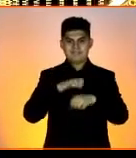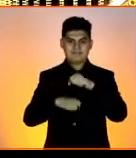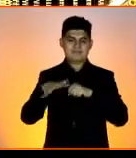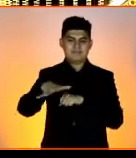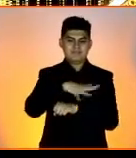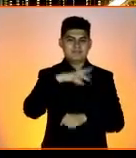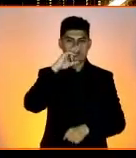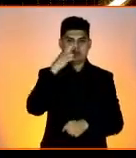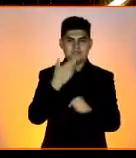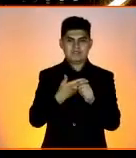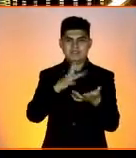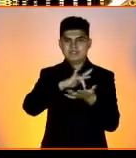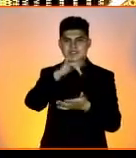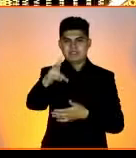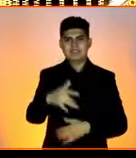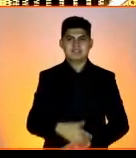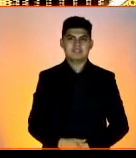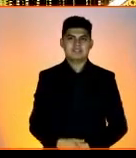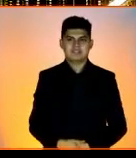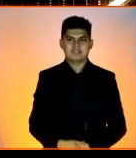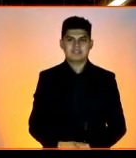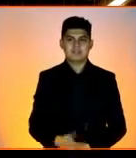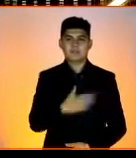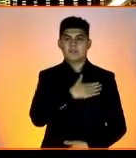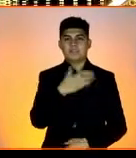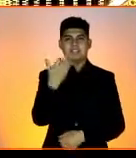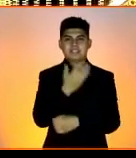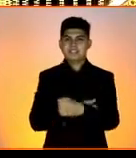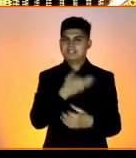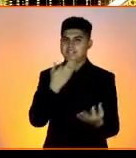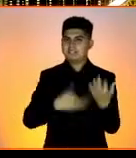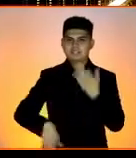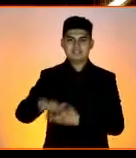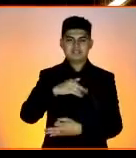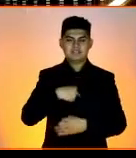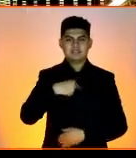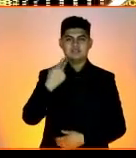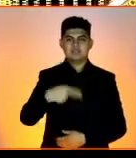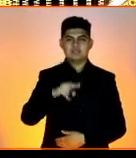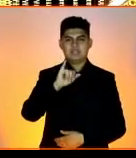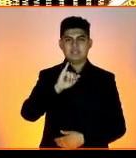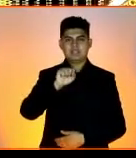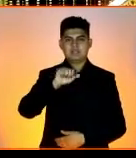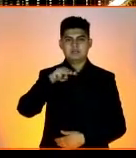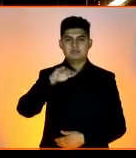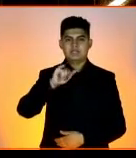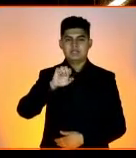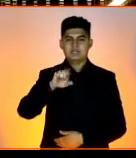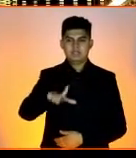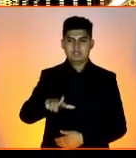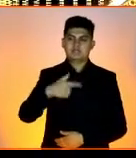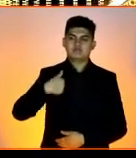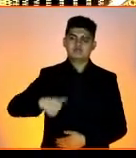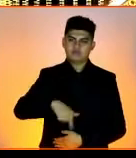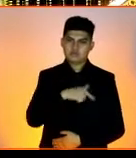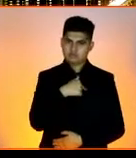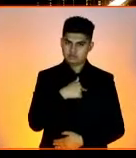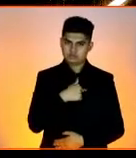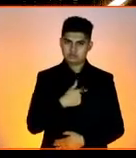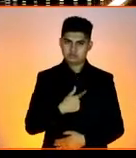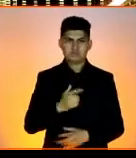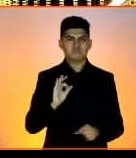Muchas gracias. Muy buenas tardes a todos. Mi nombre es Ismael Isuet, y nosotros somos